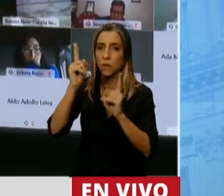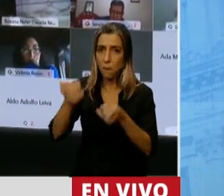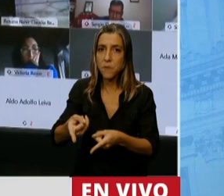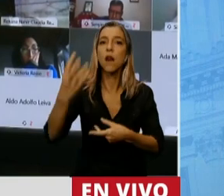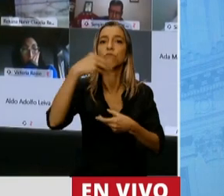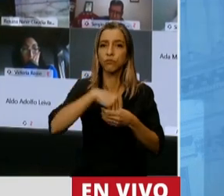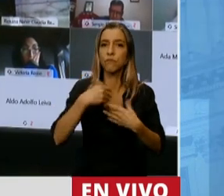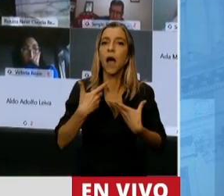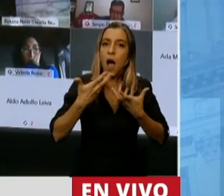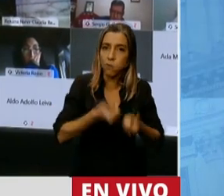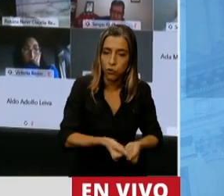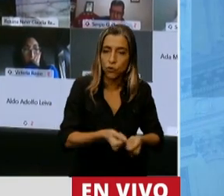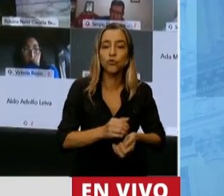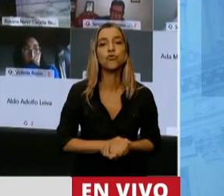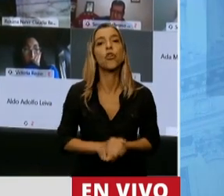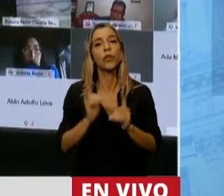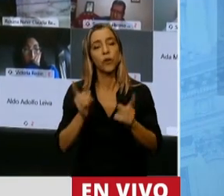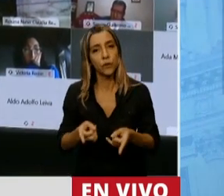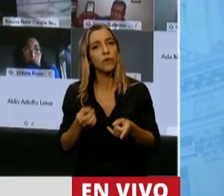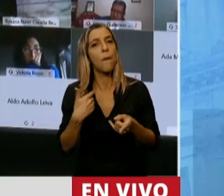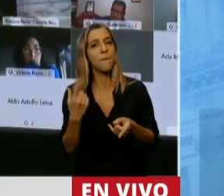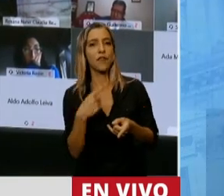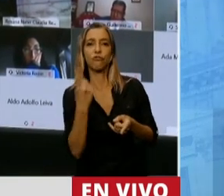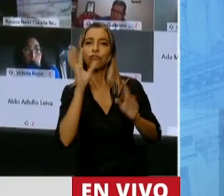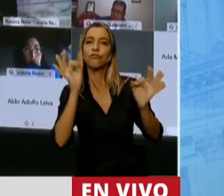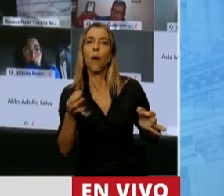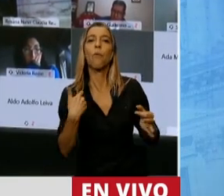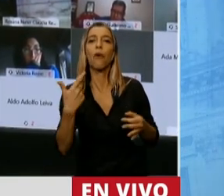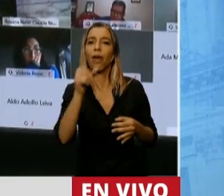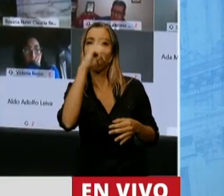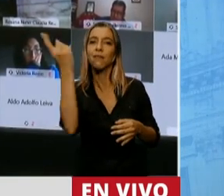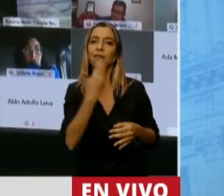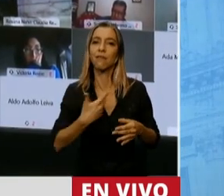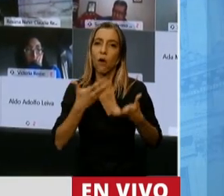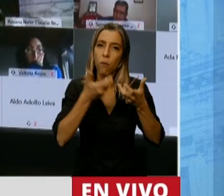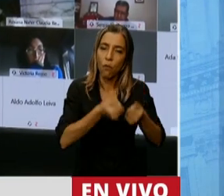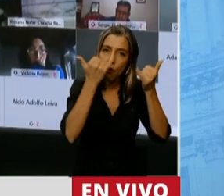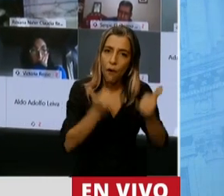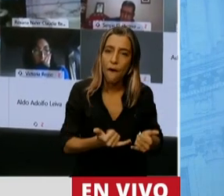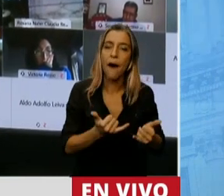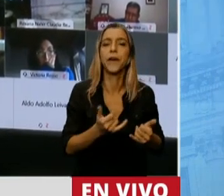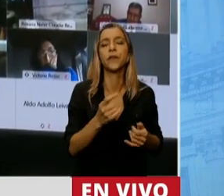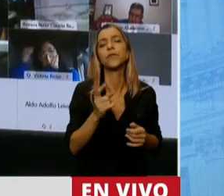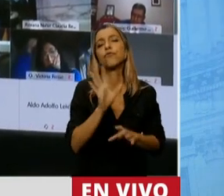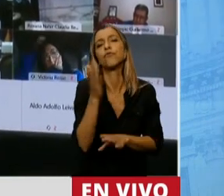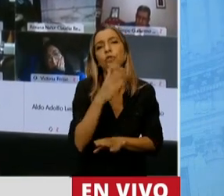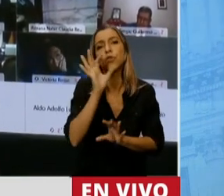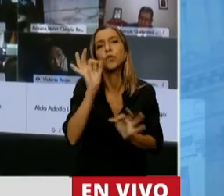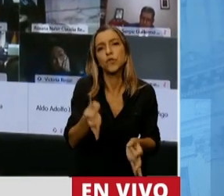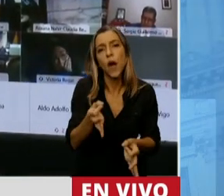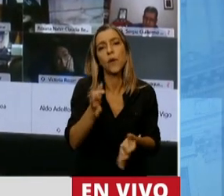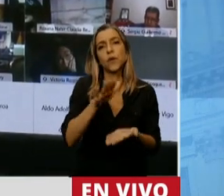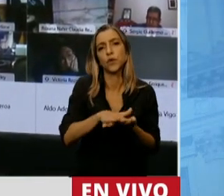Nación para seguir asistiendo a la provincia. Nadie desconoce las dificultades que hoy tiene la provincia de Chubut.